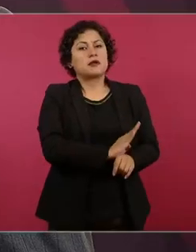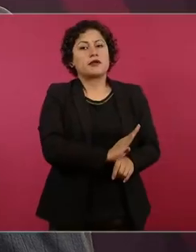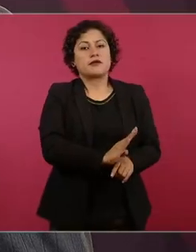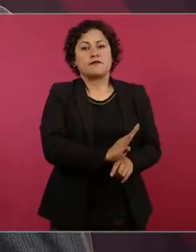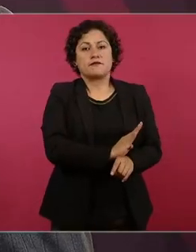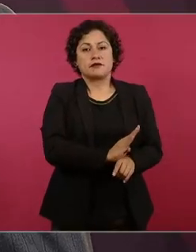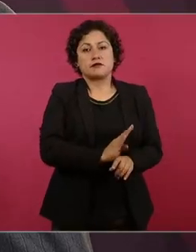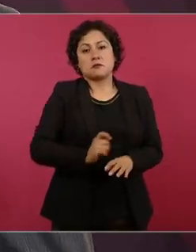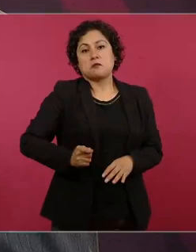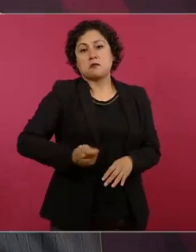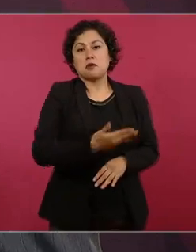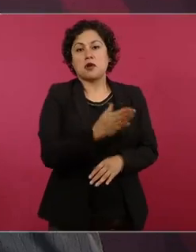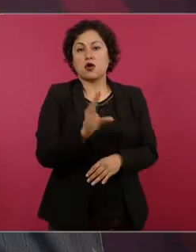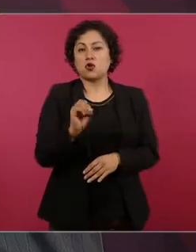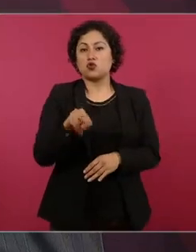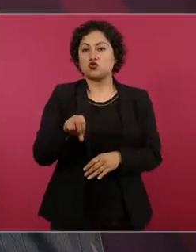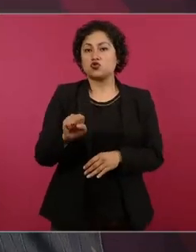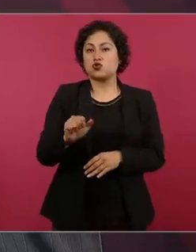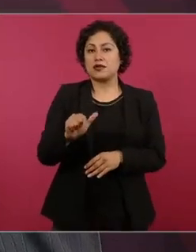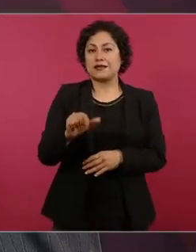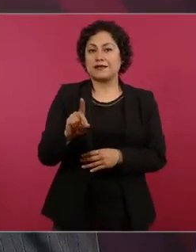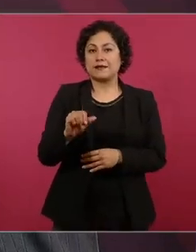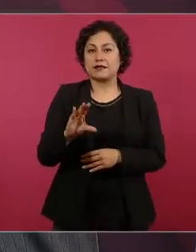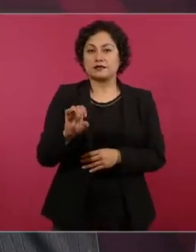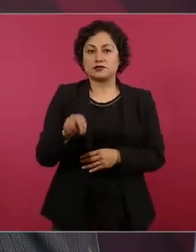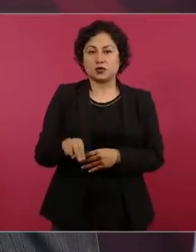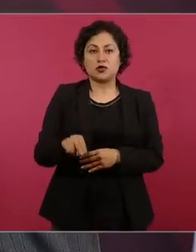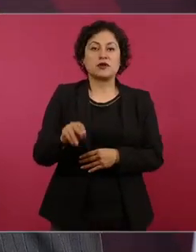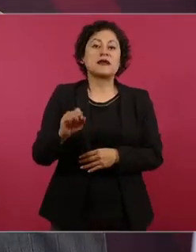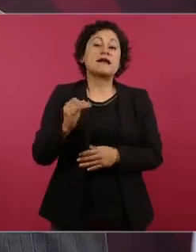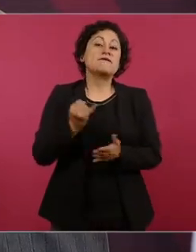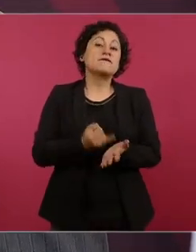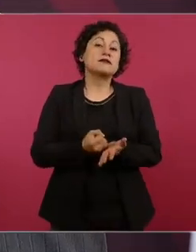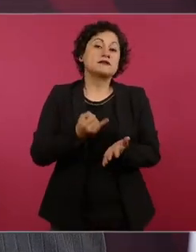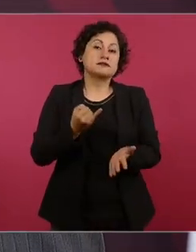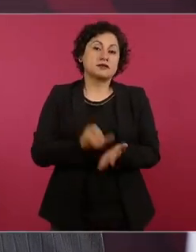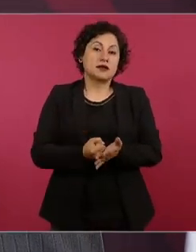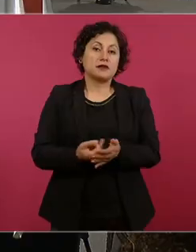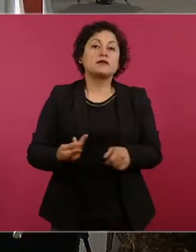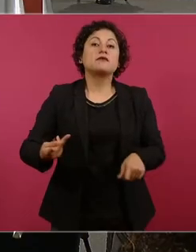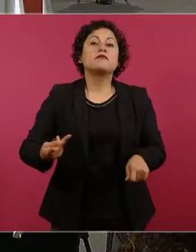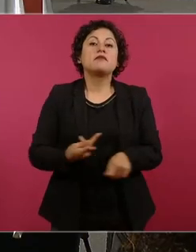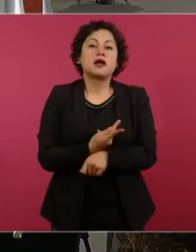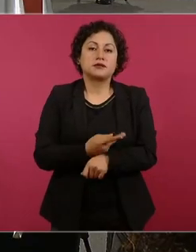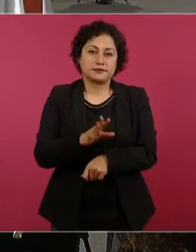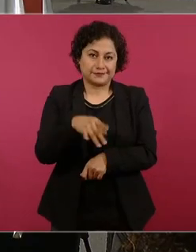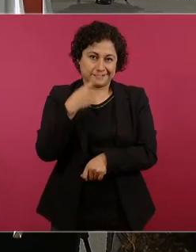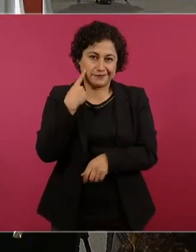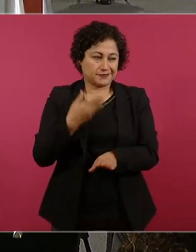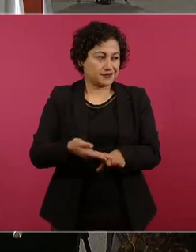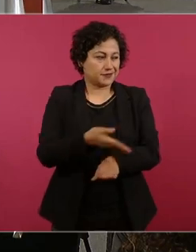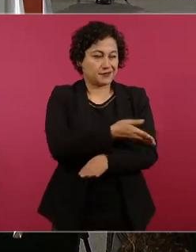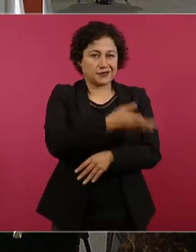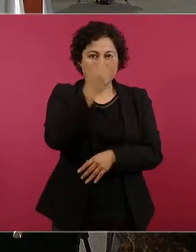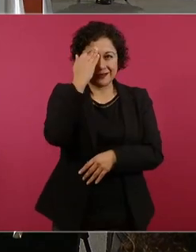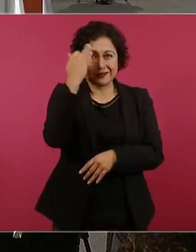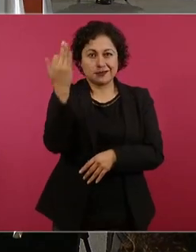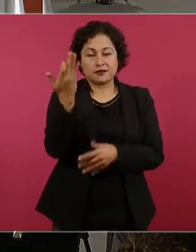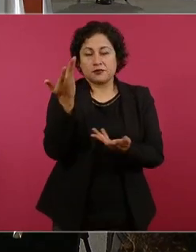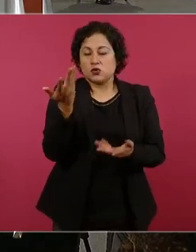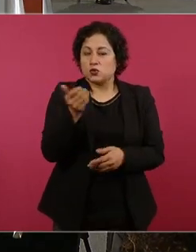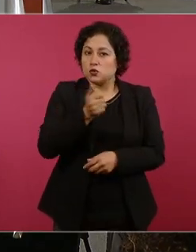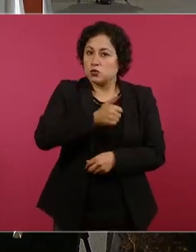esto tiene que ver con una situación política asesinan lamentablemente a